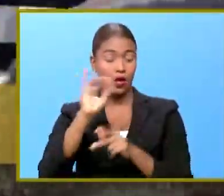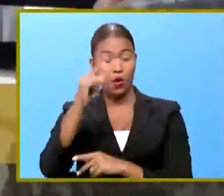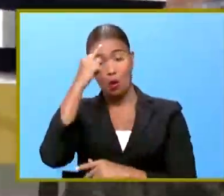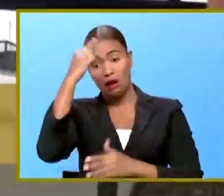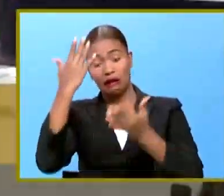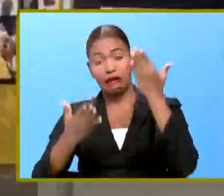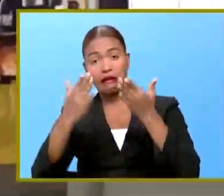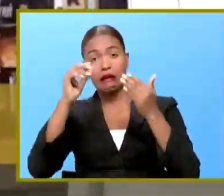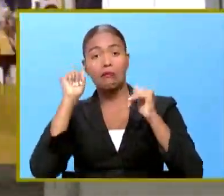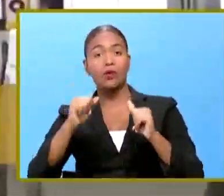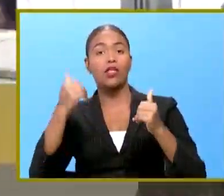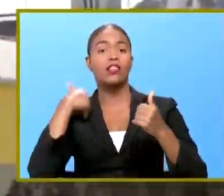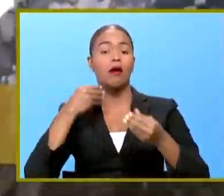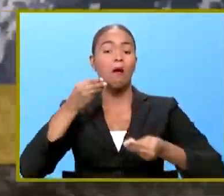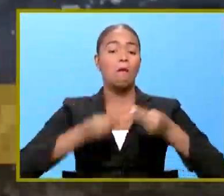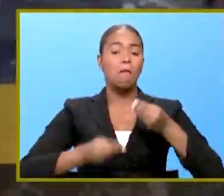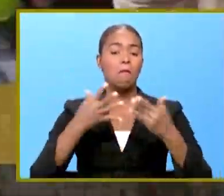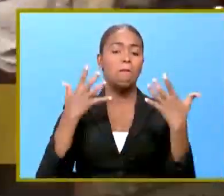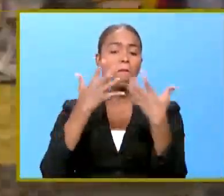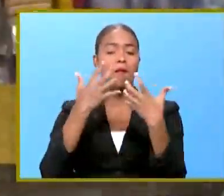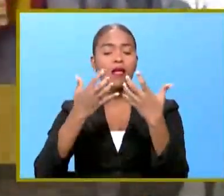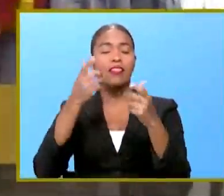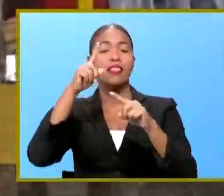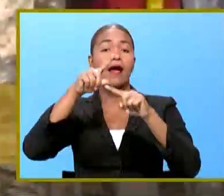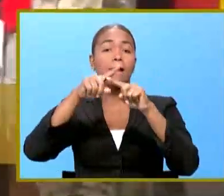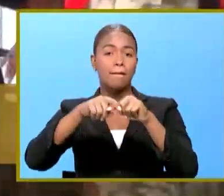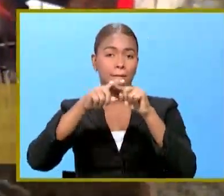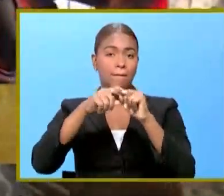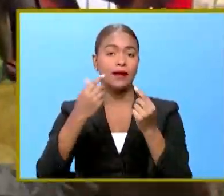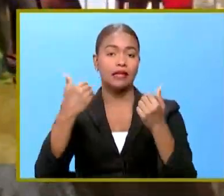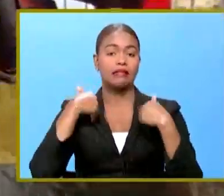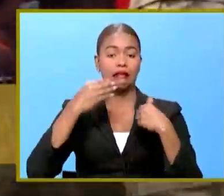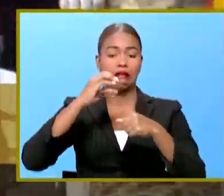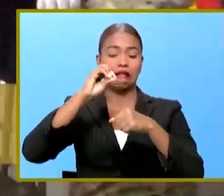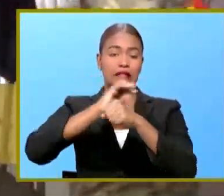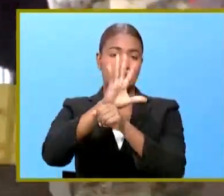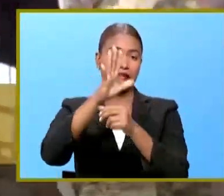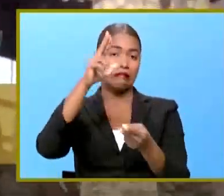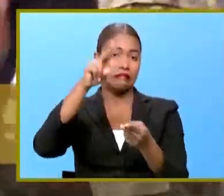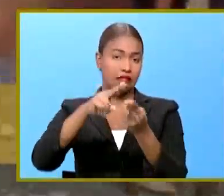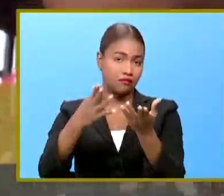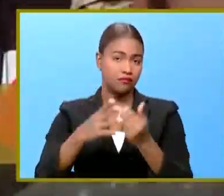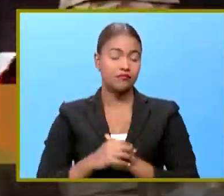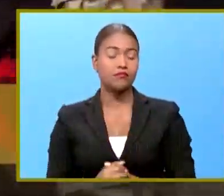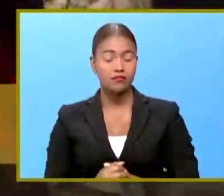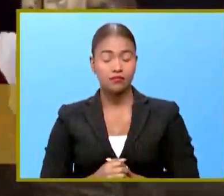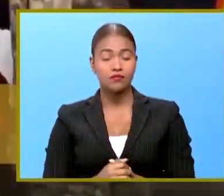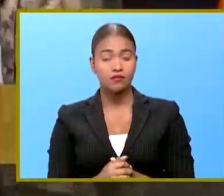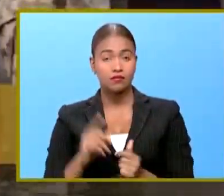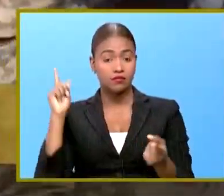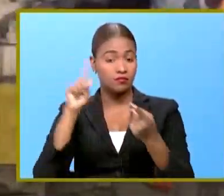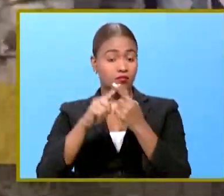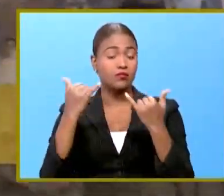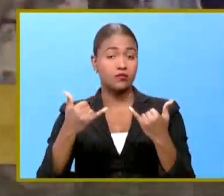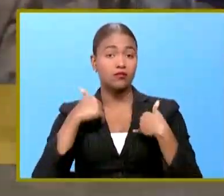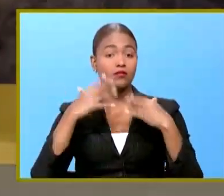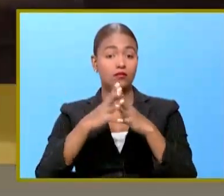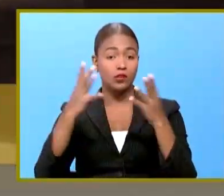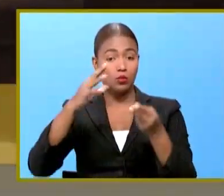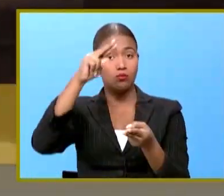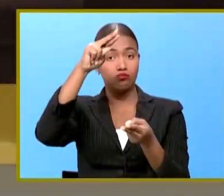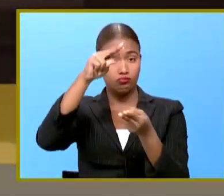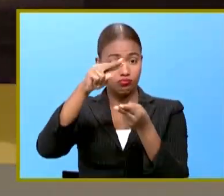que podrían ser flexibles debido a la baja en la curva de contagios. Hasta ahora ha ido disminuyendo el